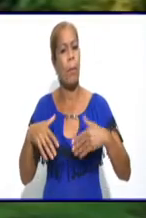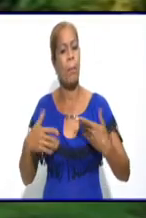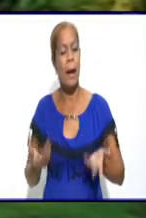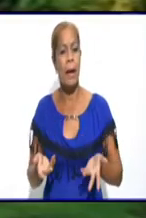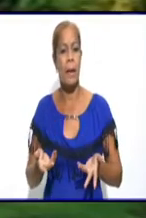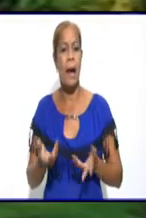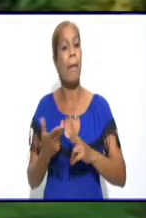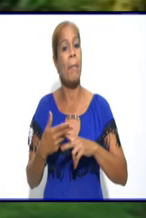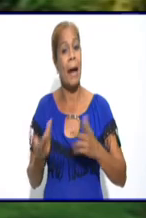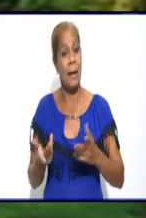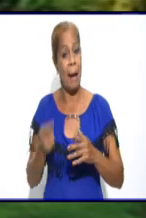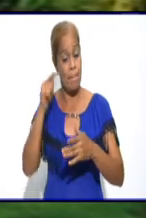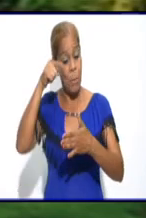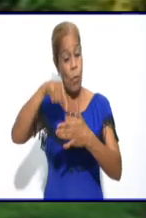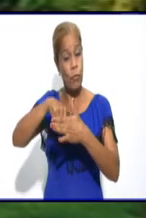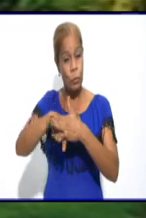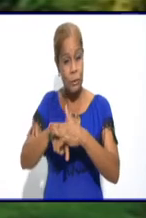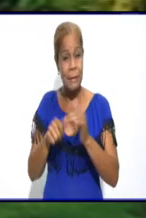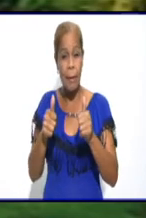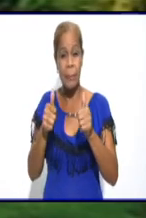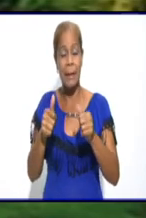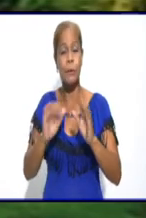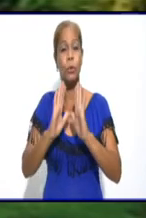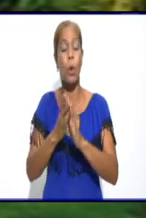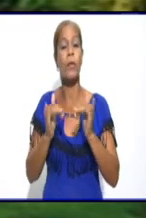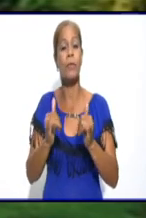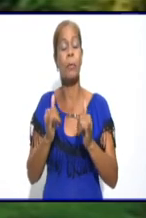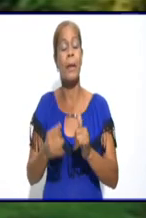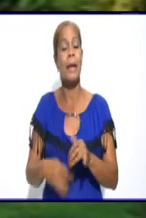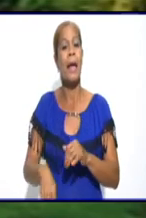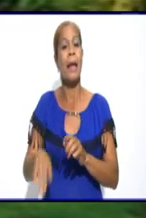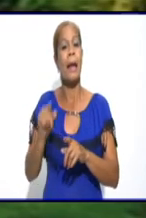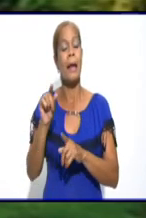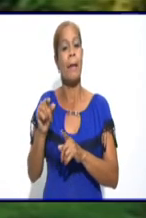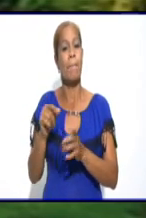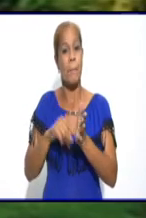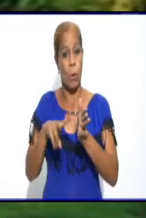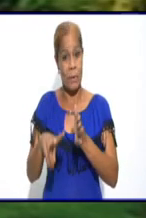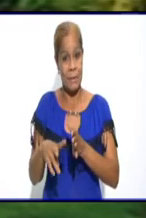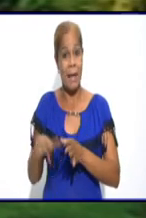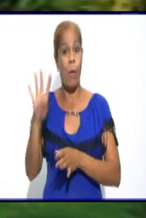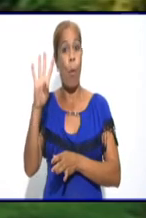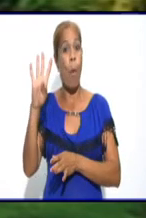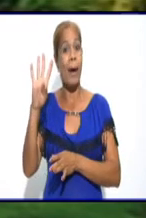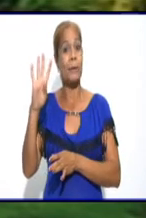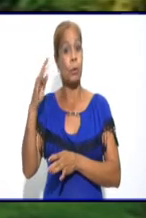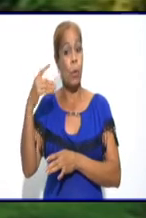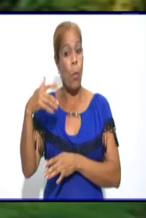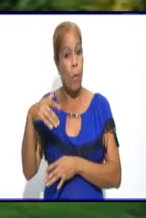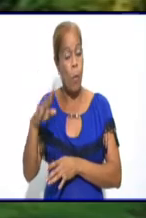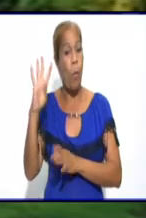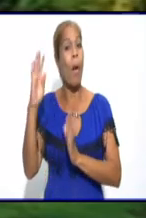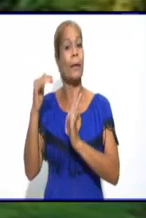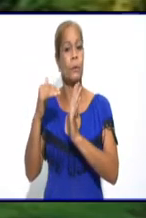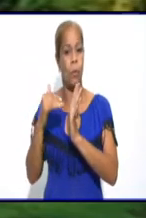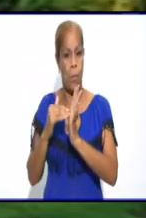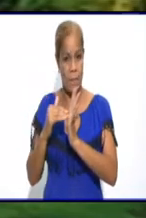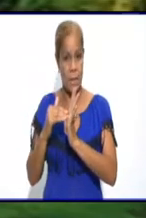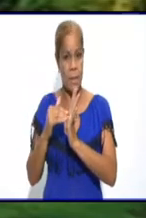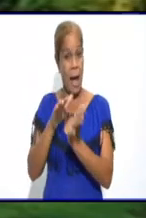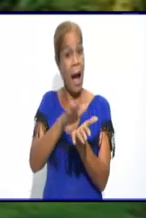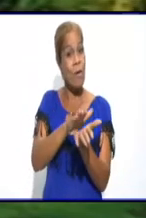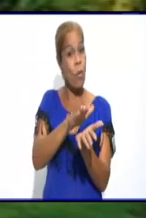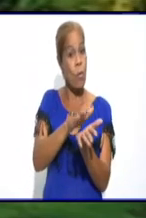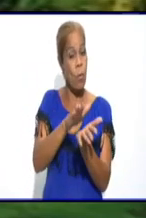datos que acabas de ofrecernos, ya la provincia acumula más de 4.000 pacientes positivos a la COVID-19. Repito, acumula